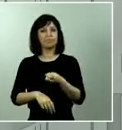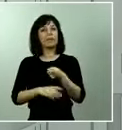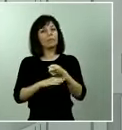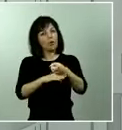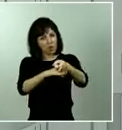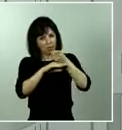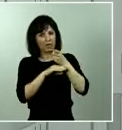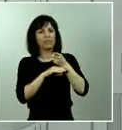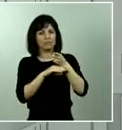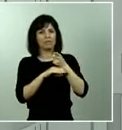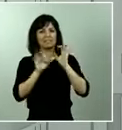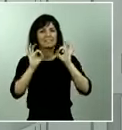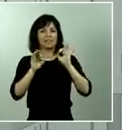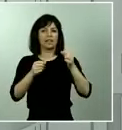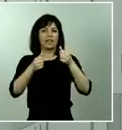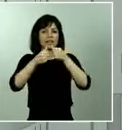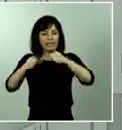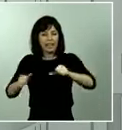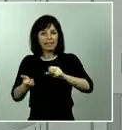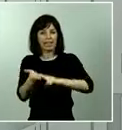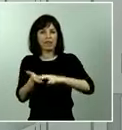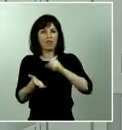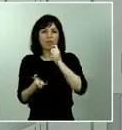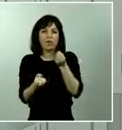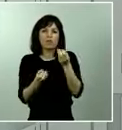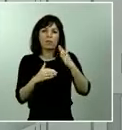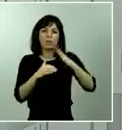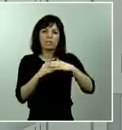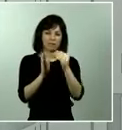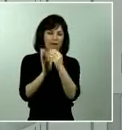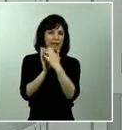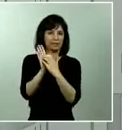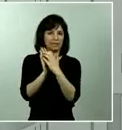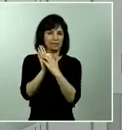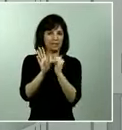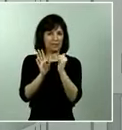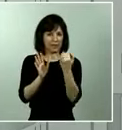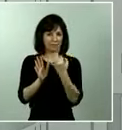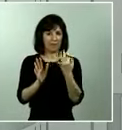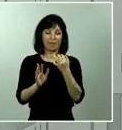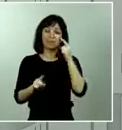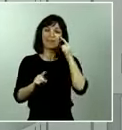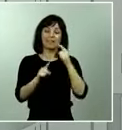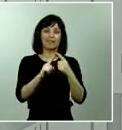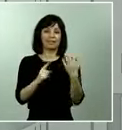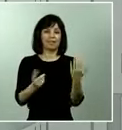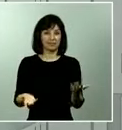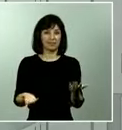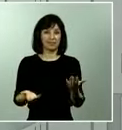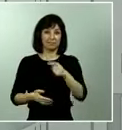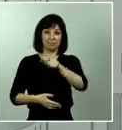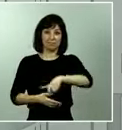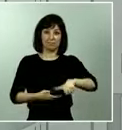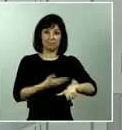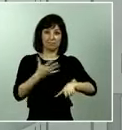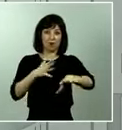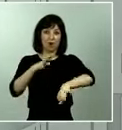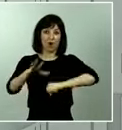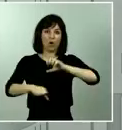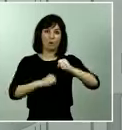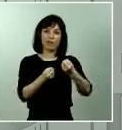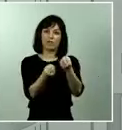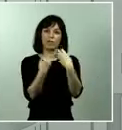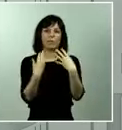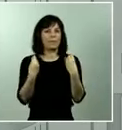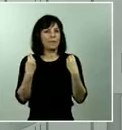al etiquetado y a la información mínima que deben de contener estos productos para que los ciudadanos que las adquieran tengan la información que tienen que tener